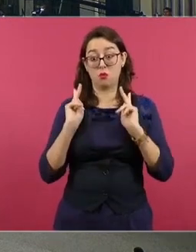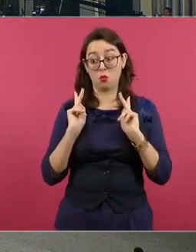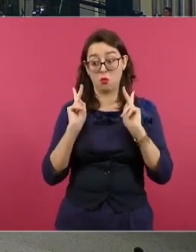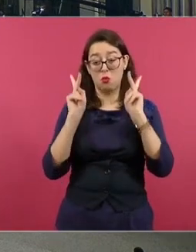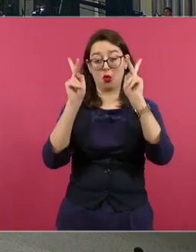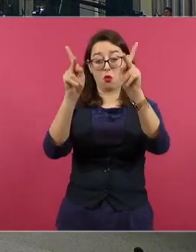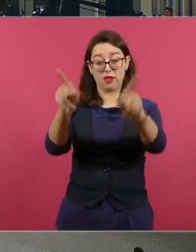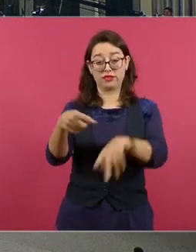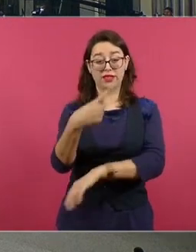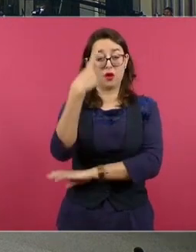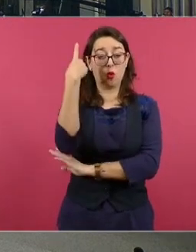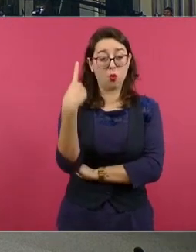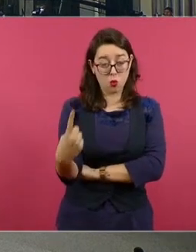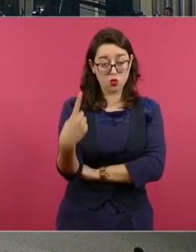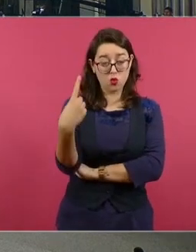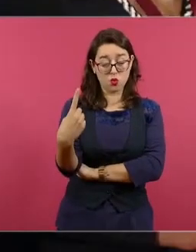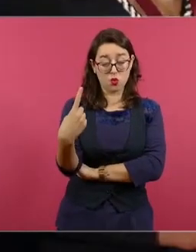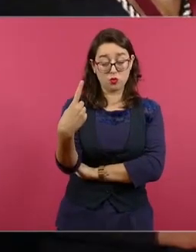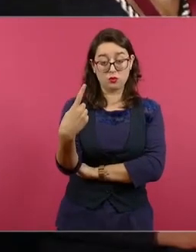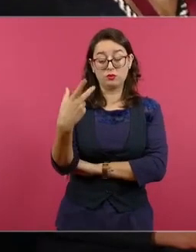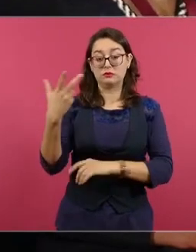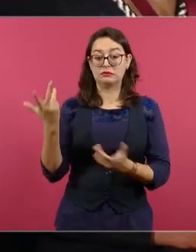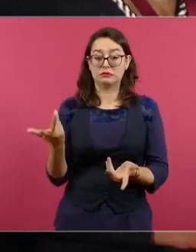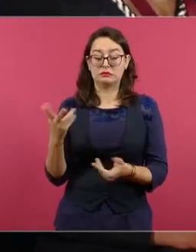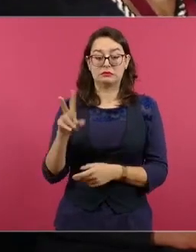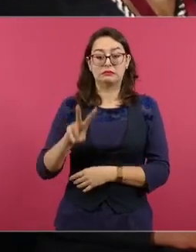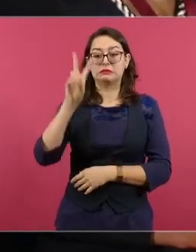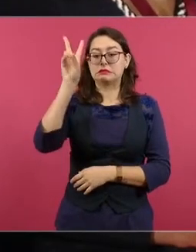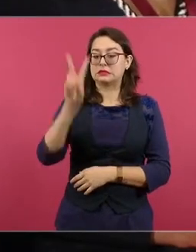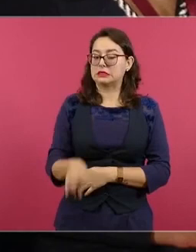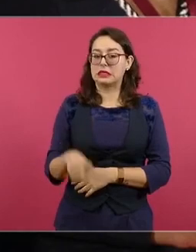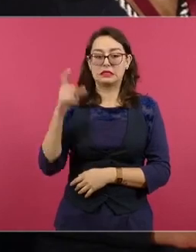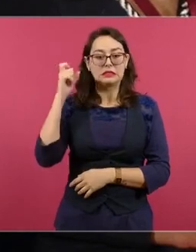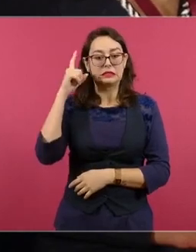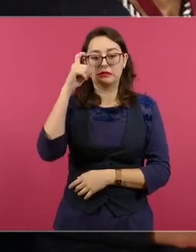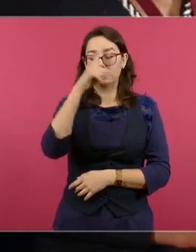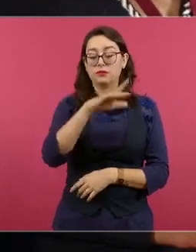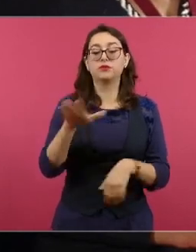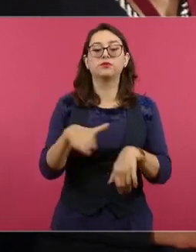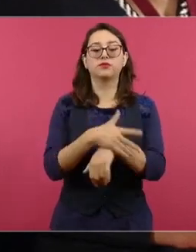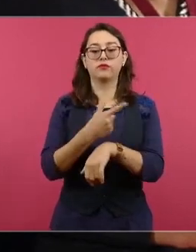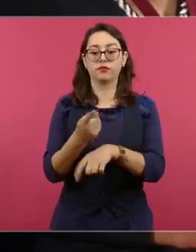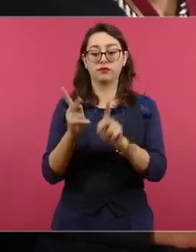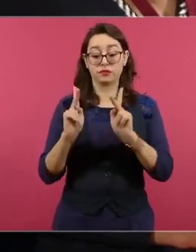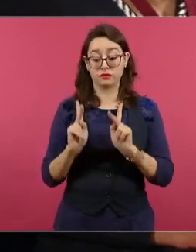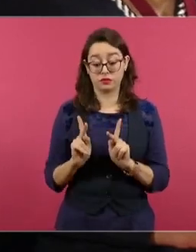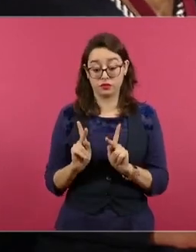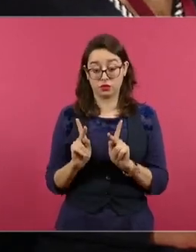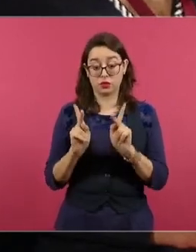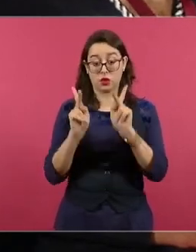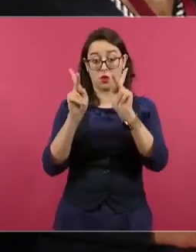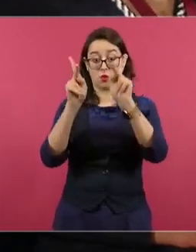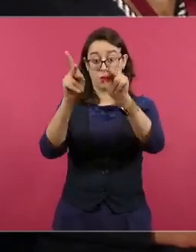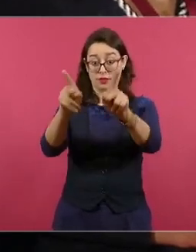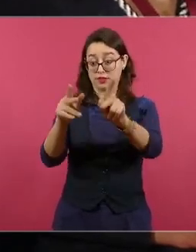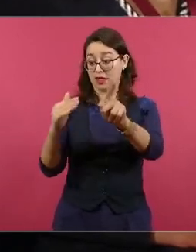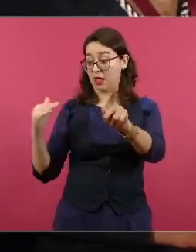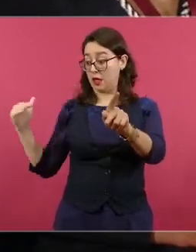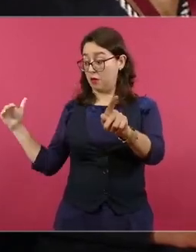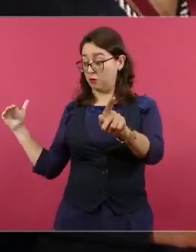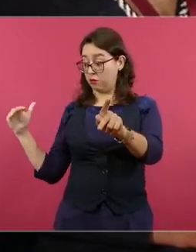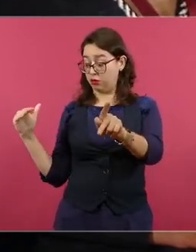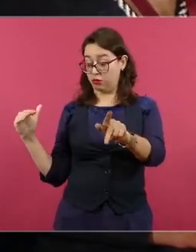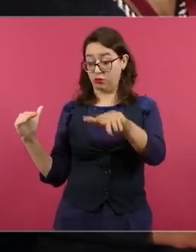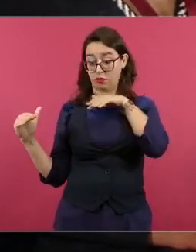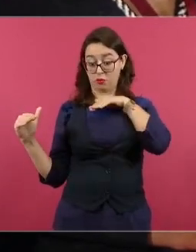cuello de botella, ya que convergen la carretera del heroico Colegio Naval de Antón Lizardo, la de